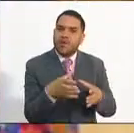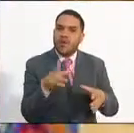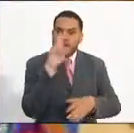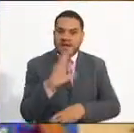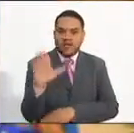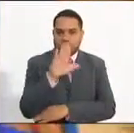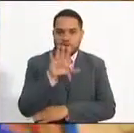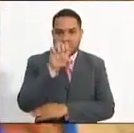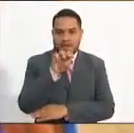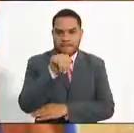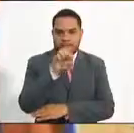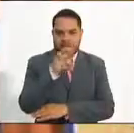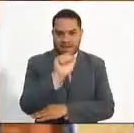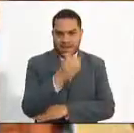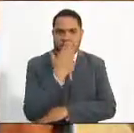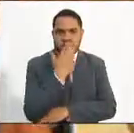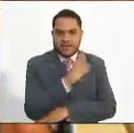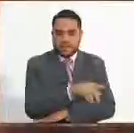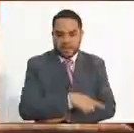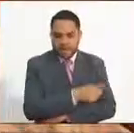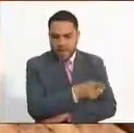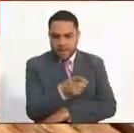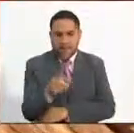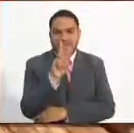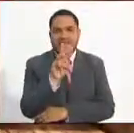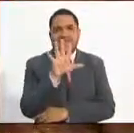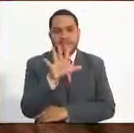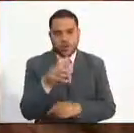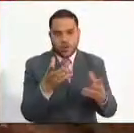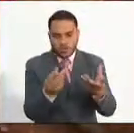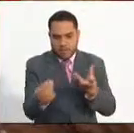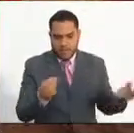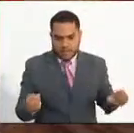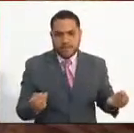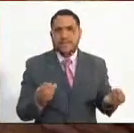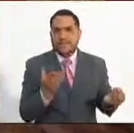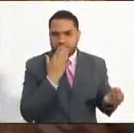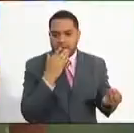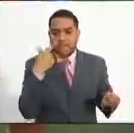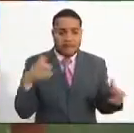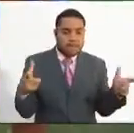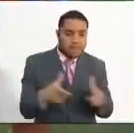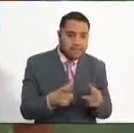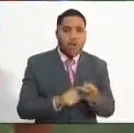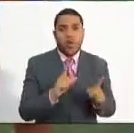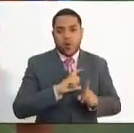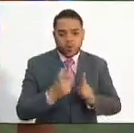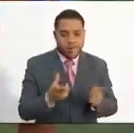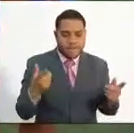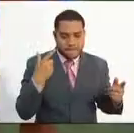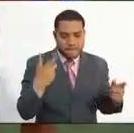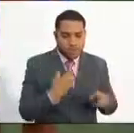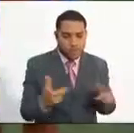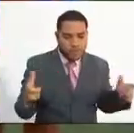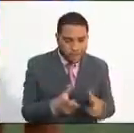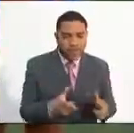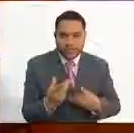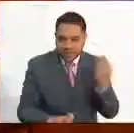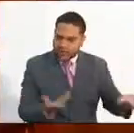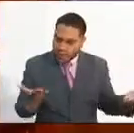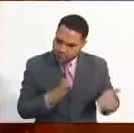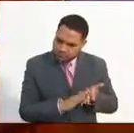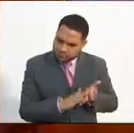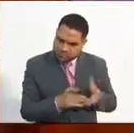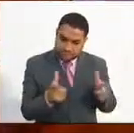Se han identificado 35 pueblos indígenas en peligro de extinción física y cultural y se ordena la construcción de un programa de garantías de